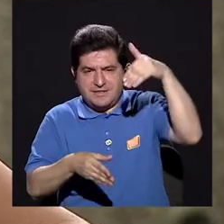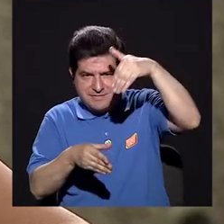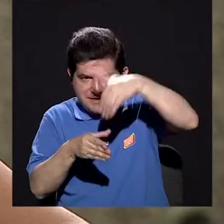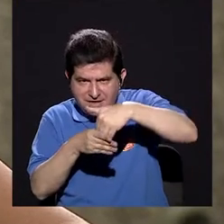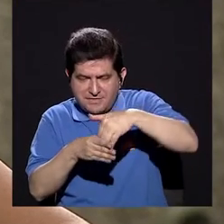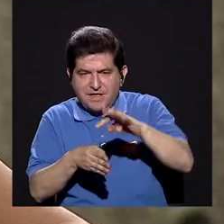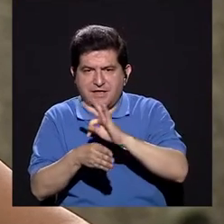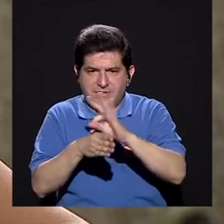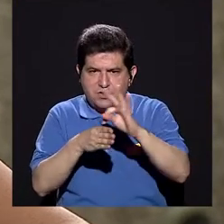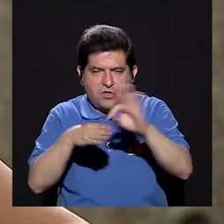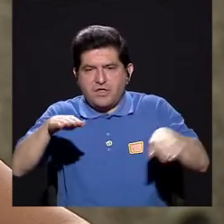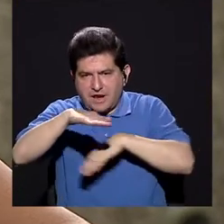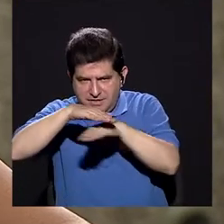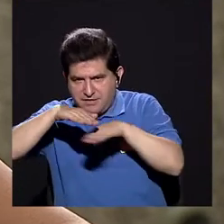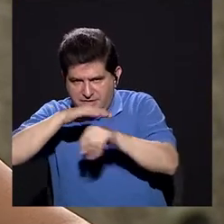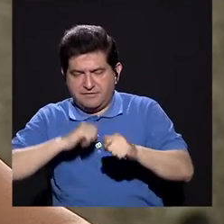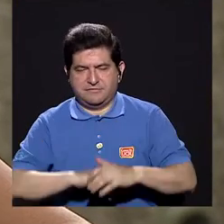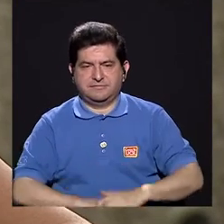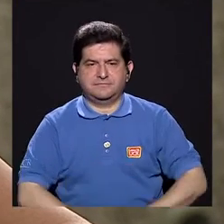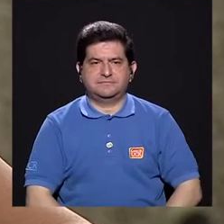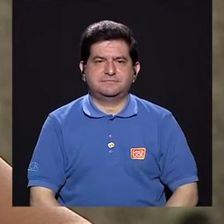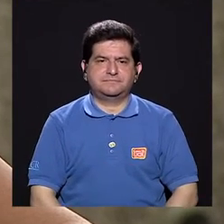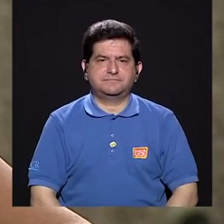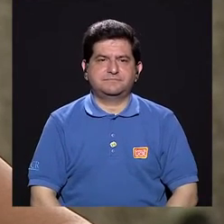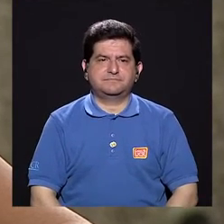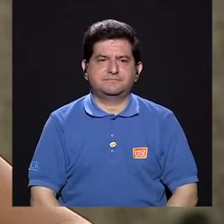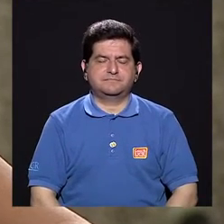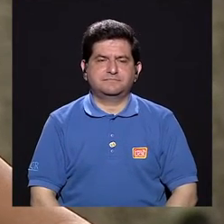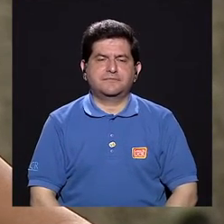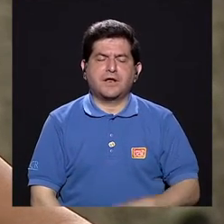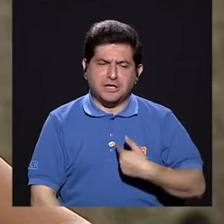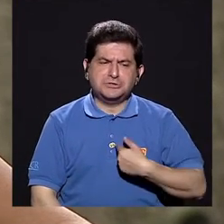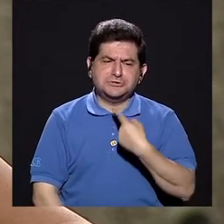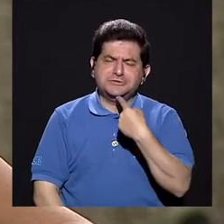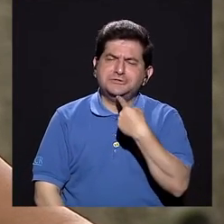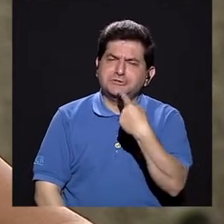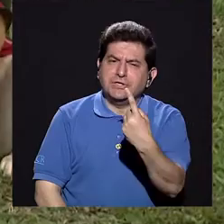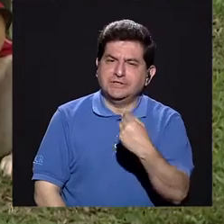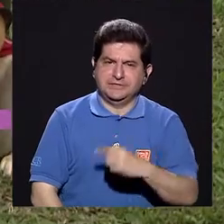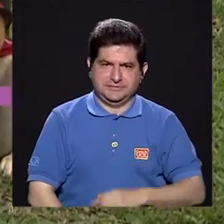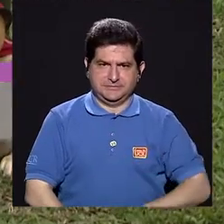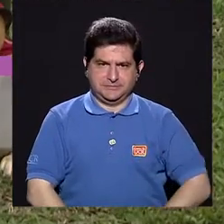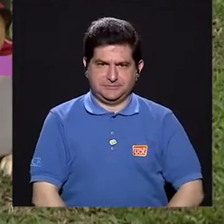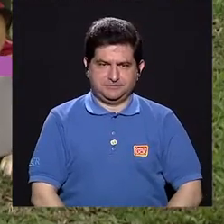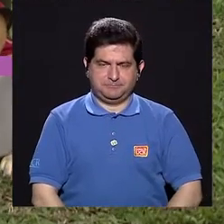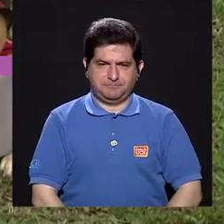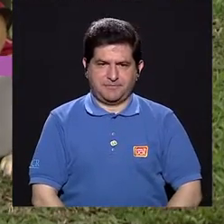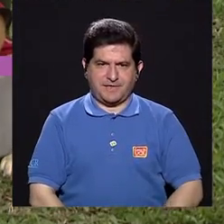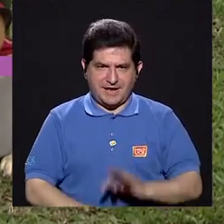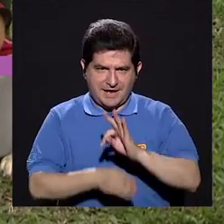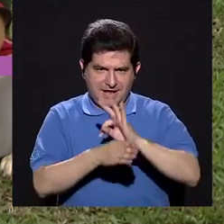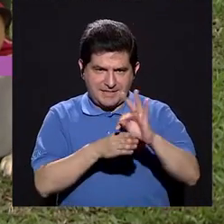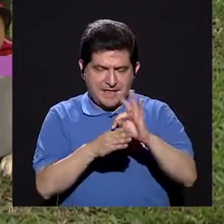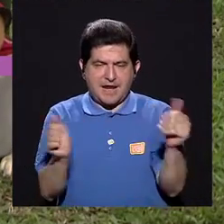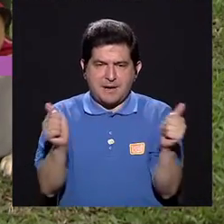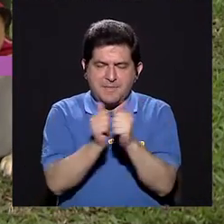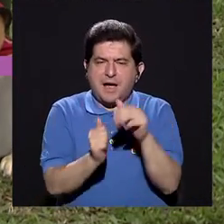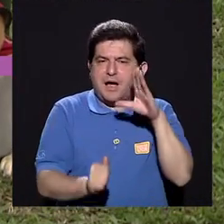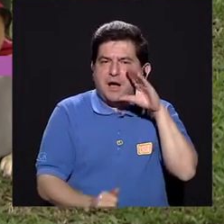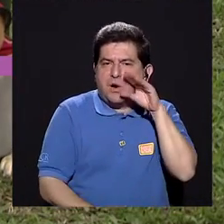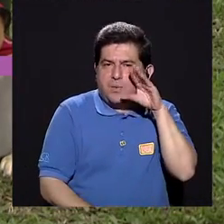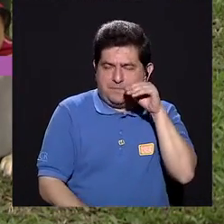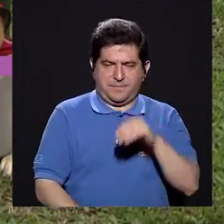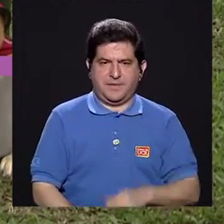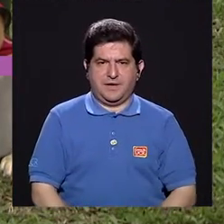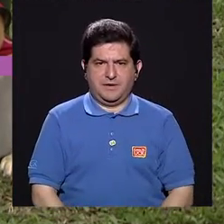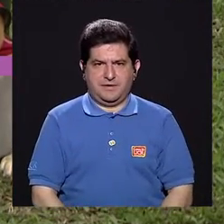terapia, en la terapia básica. Sí le voy a decir que la terapia con perros es una